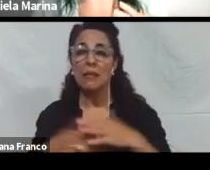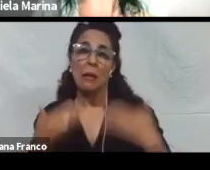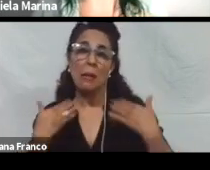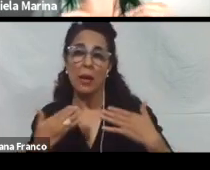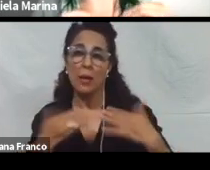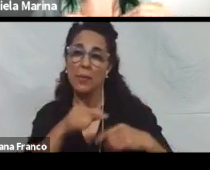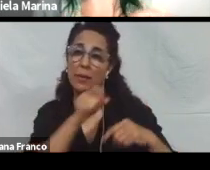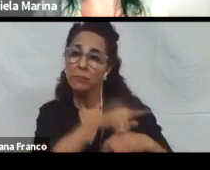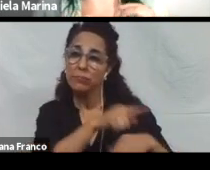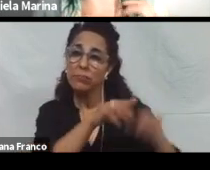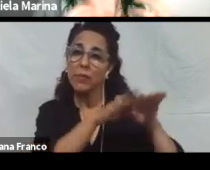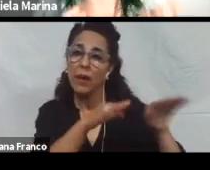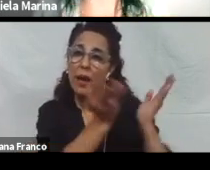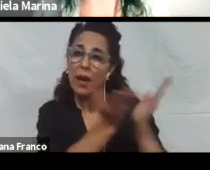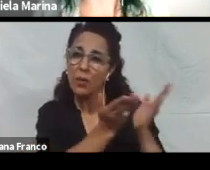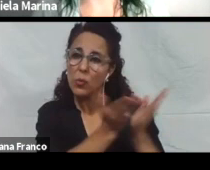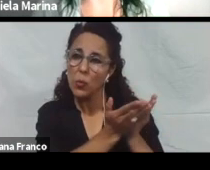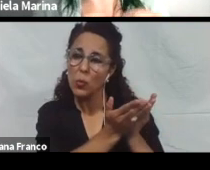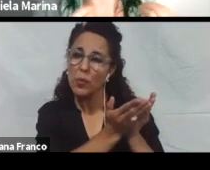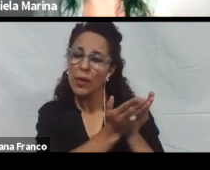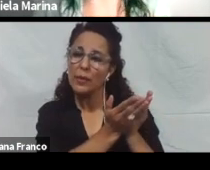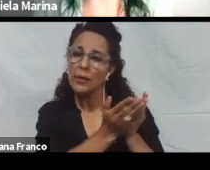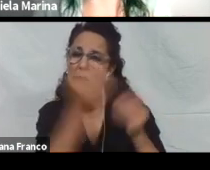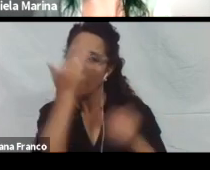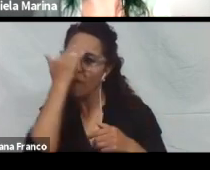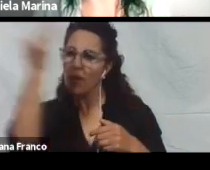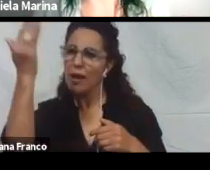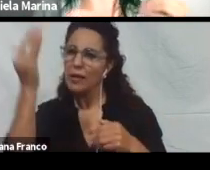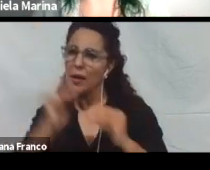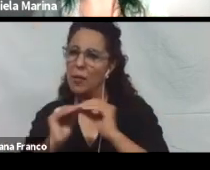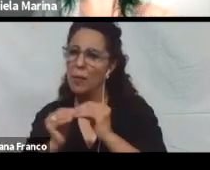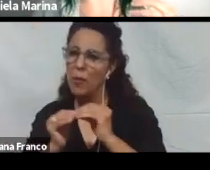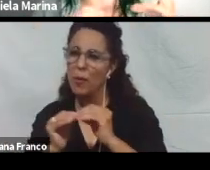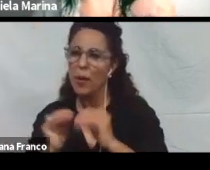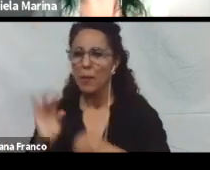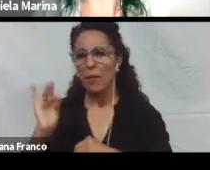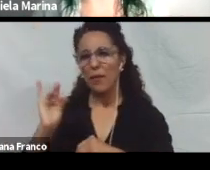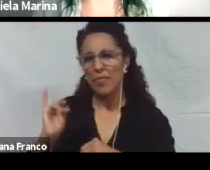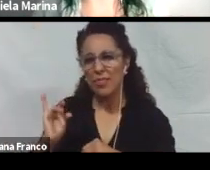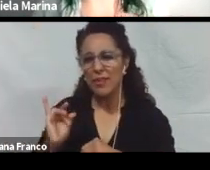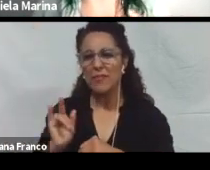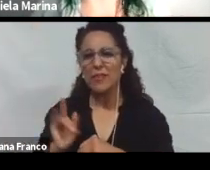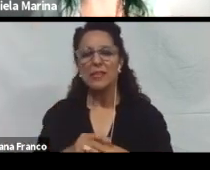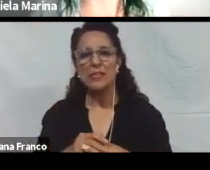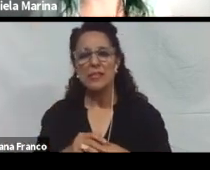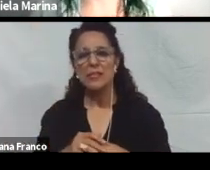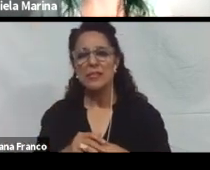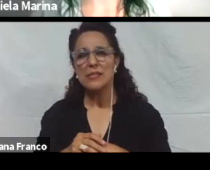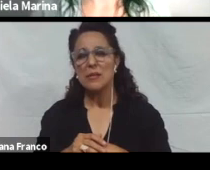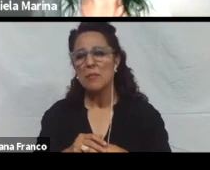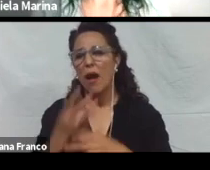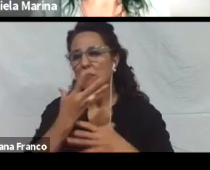frente a situaciones conflictivas o muy complejas, intentando evitar la frustración.